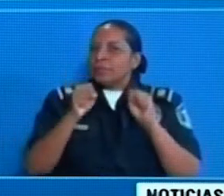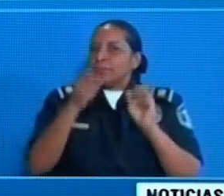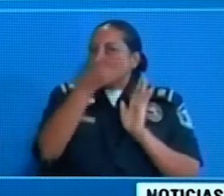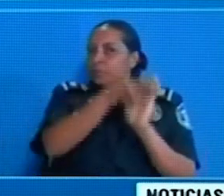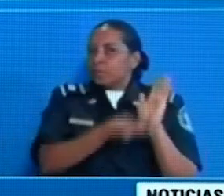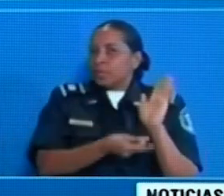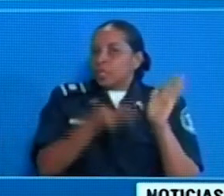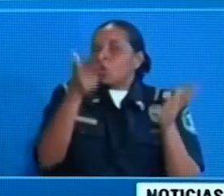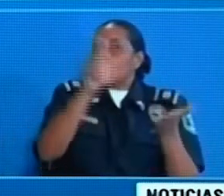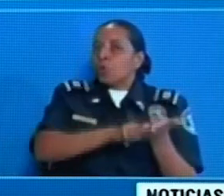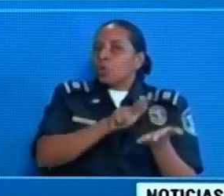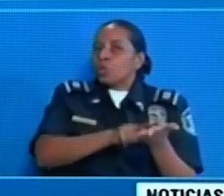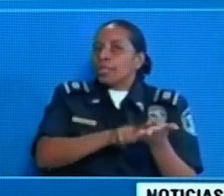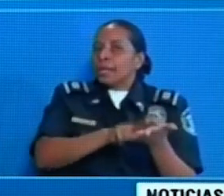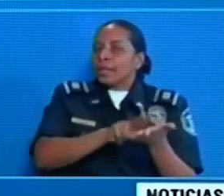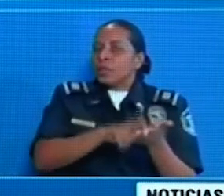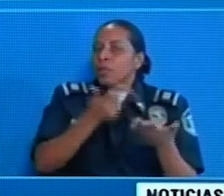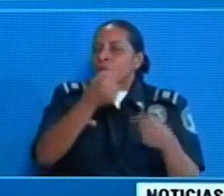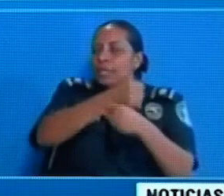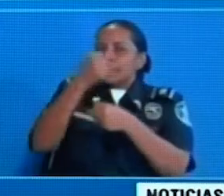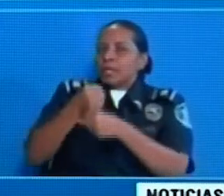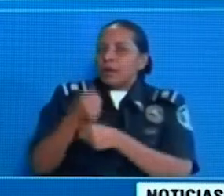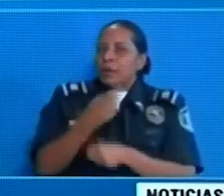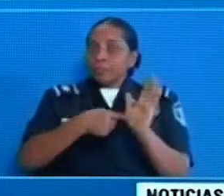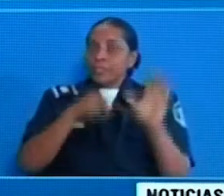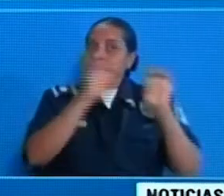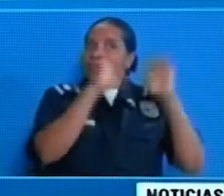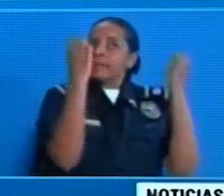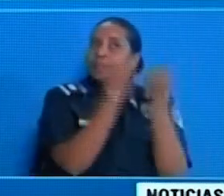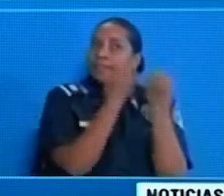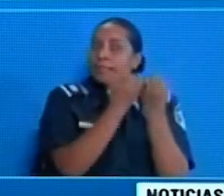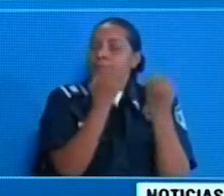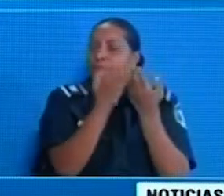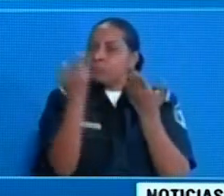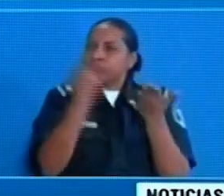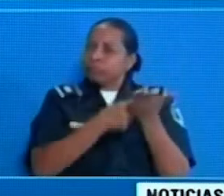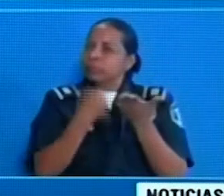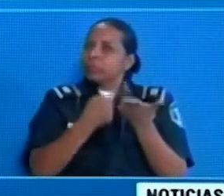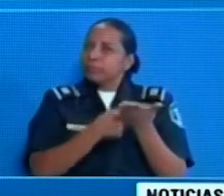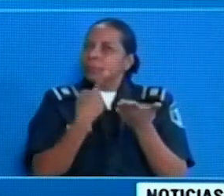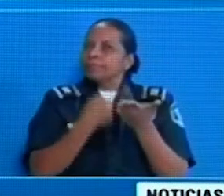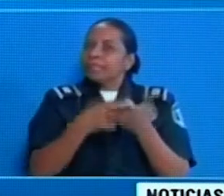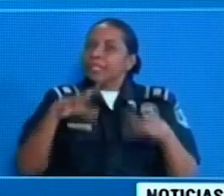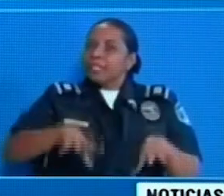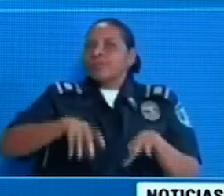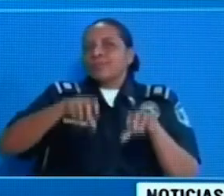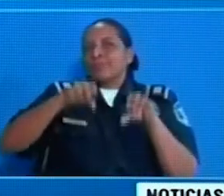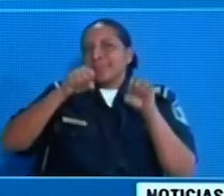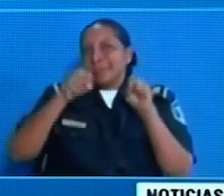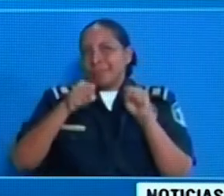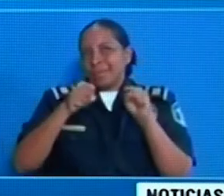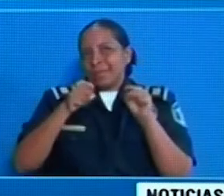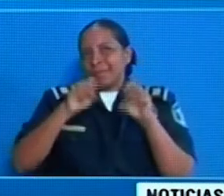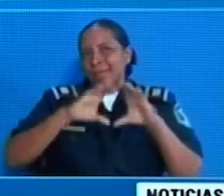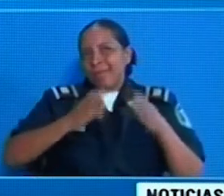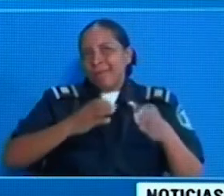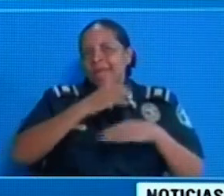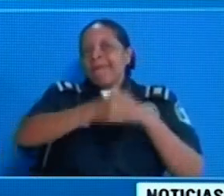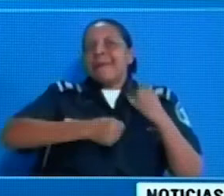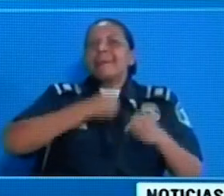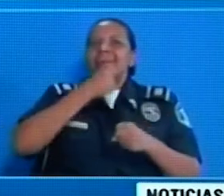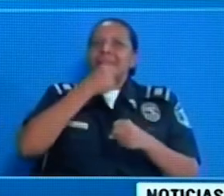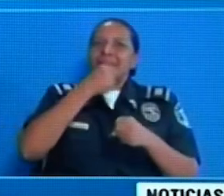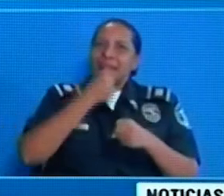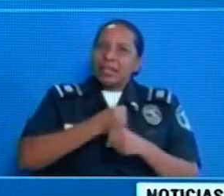los contratos de trabajo de cada uno de los docentes. Hemos tomado la decisión de suspender temporalmente el año lectivo y